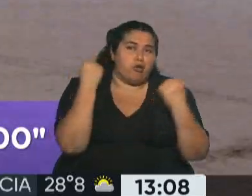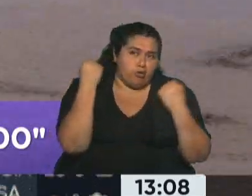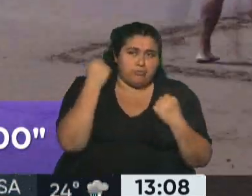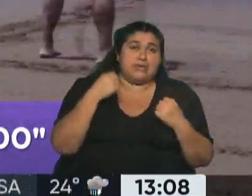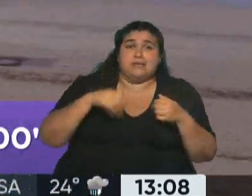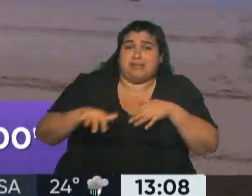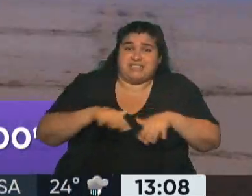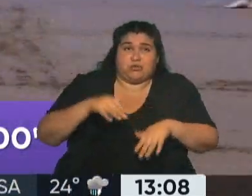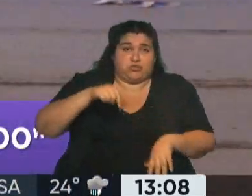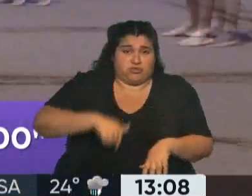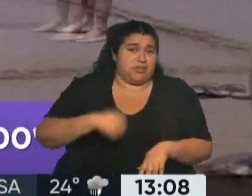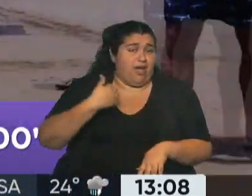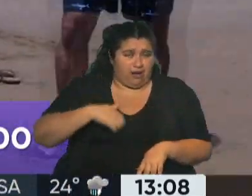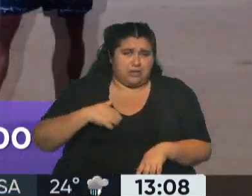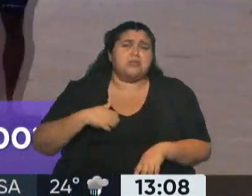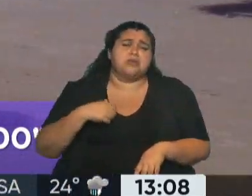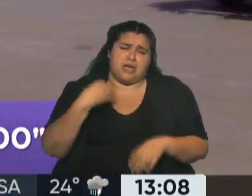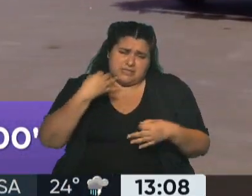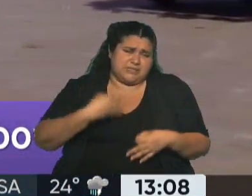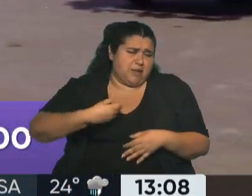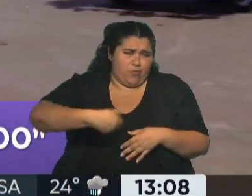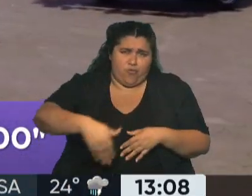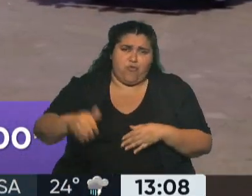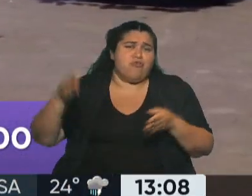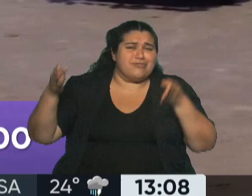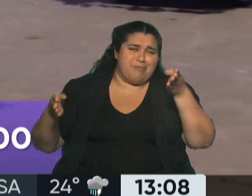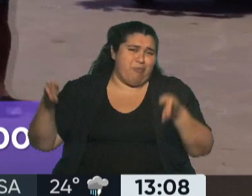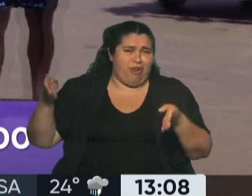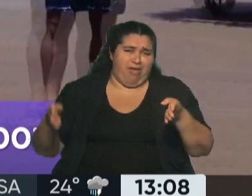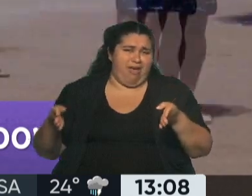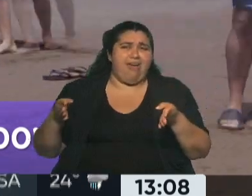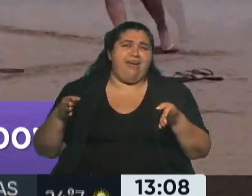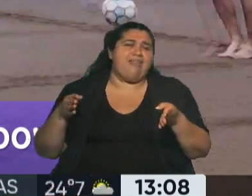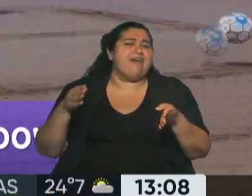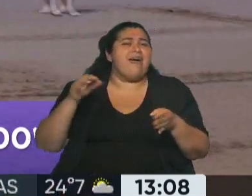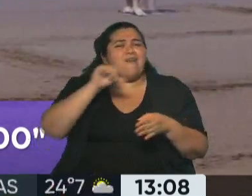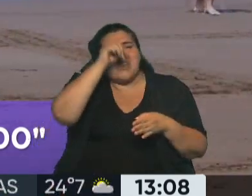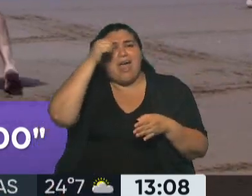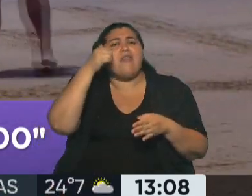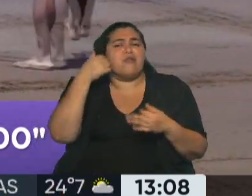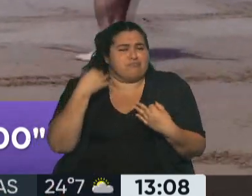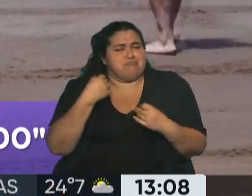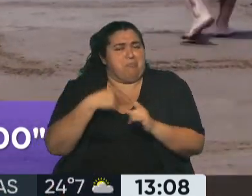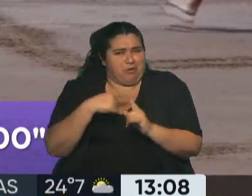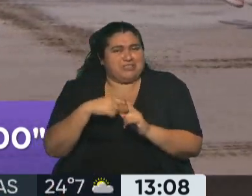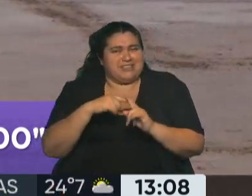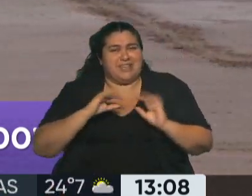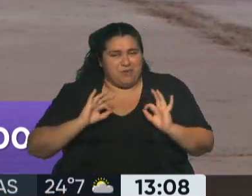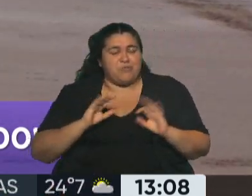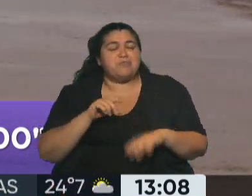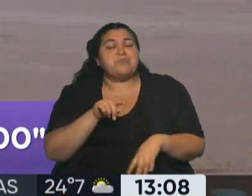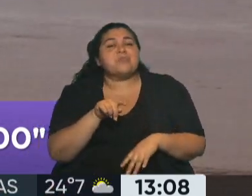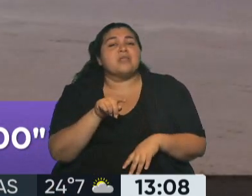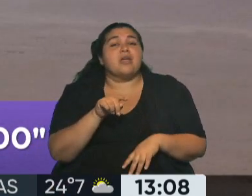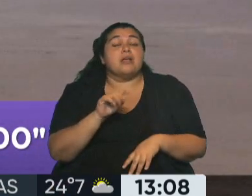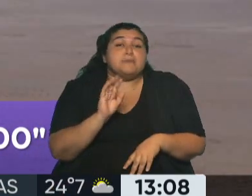atravesando el país, vamos a tener una temporada buena en líneas generales. Lo importante es que